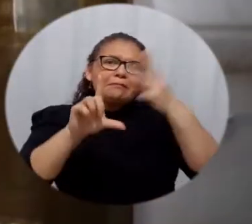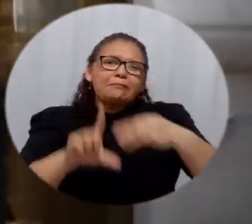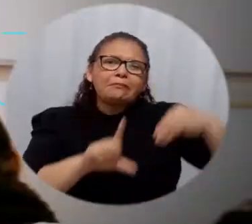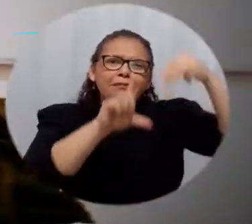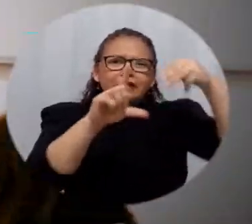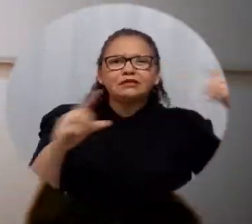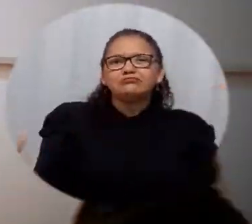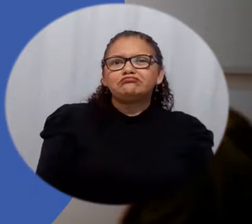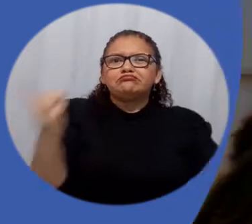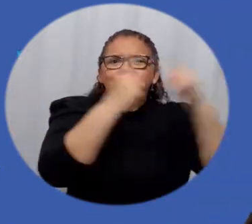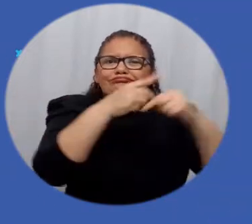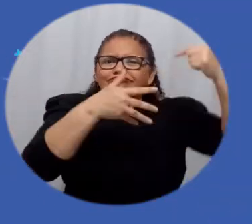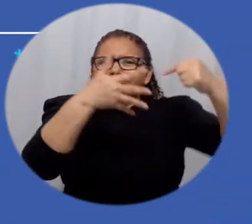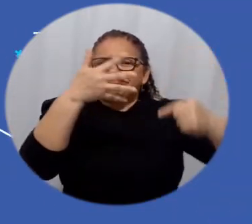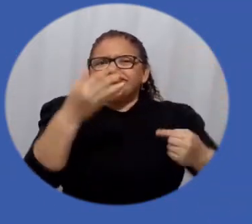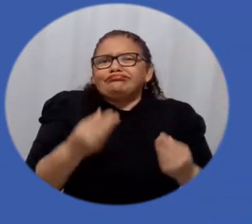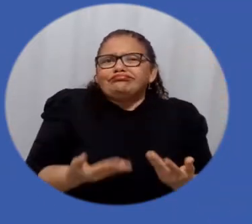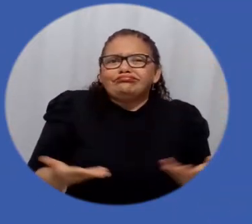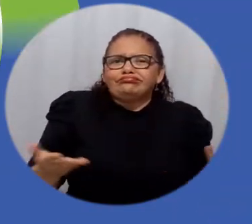otras.